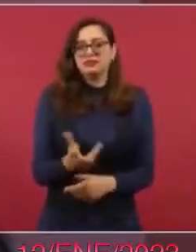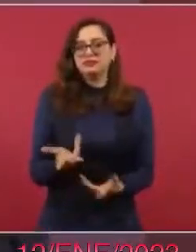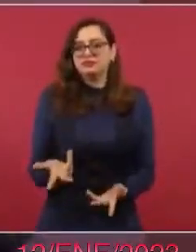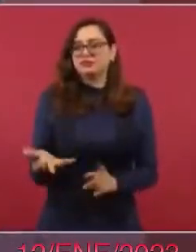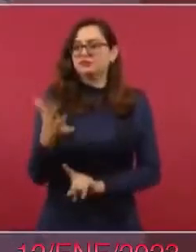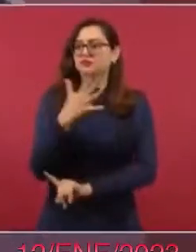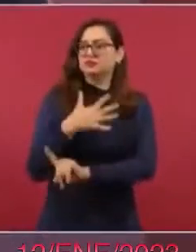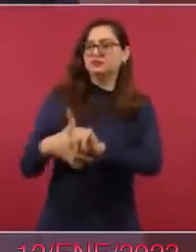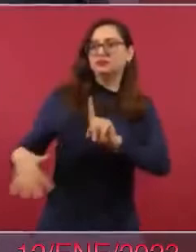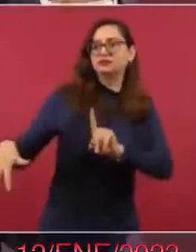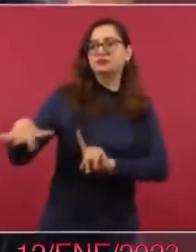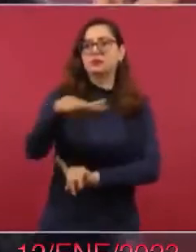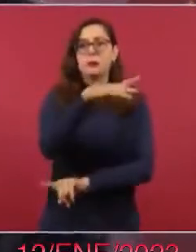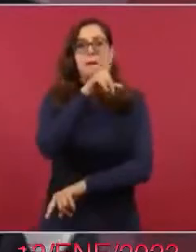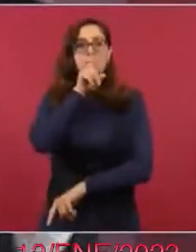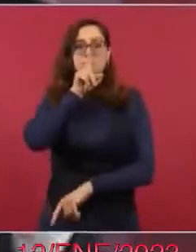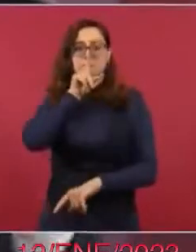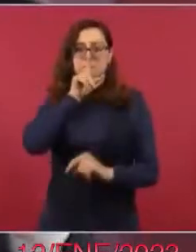ambiente de enajenación